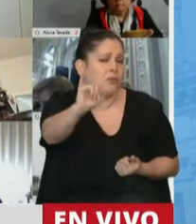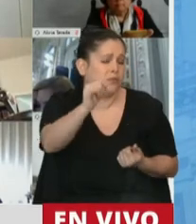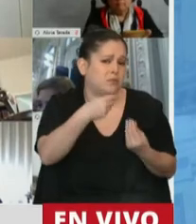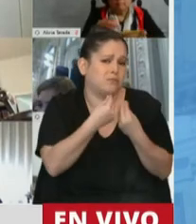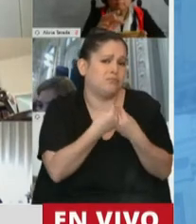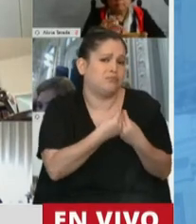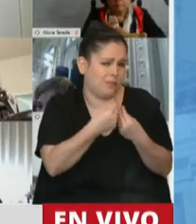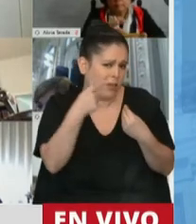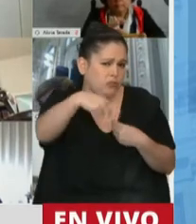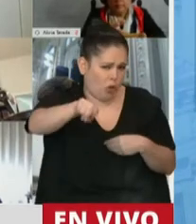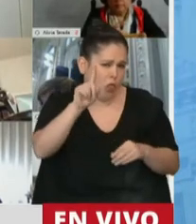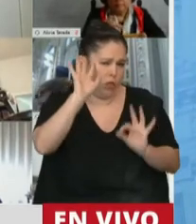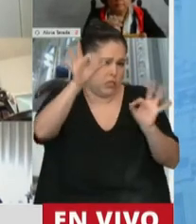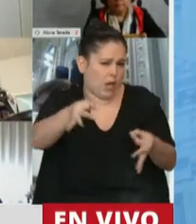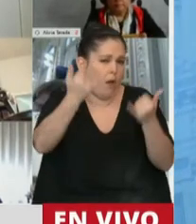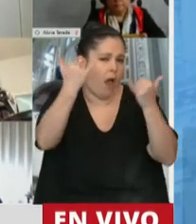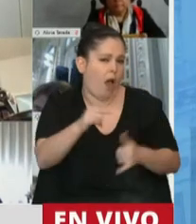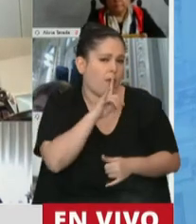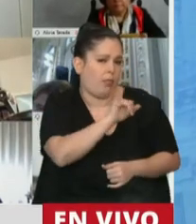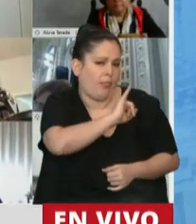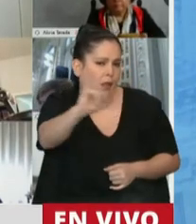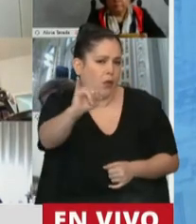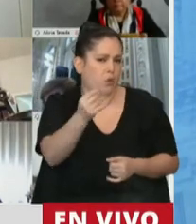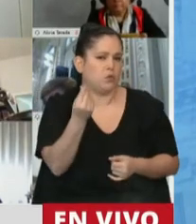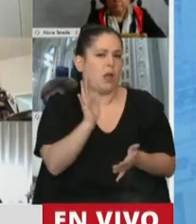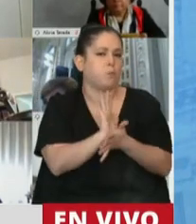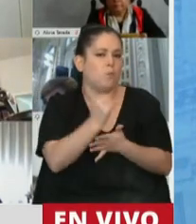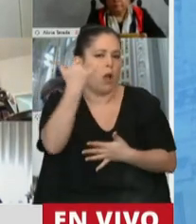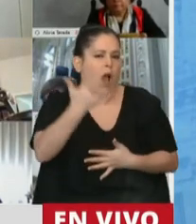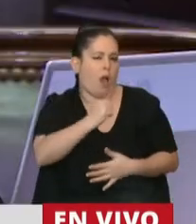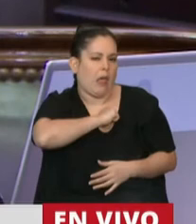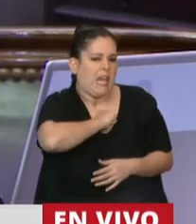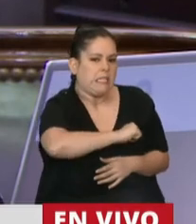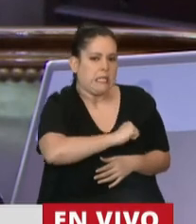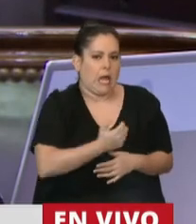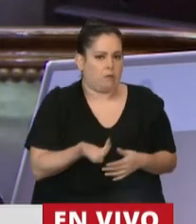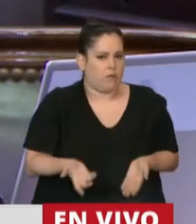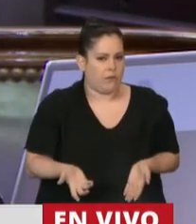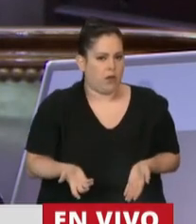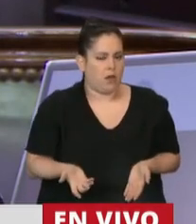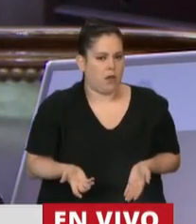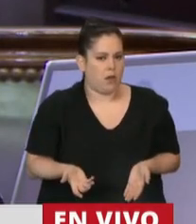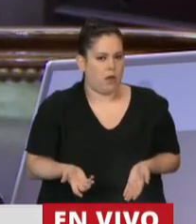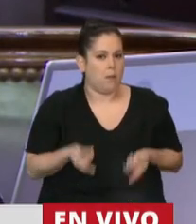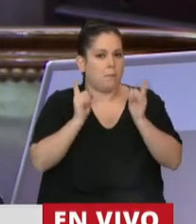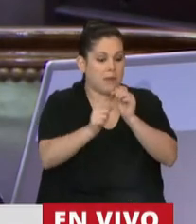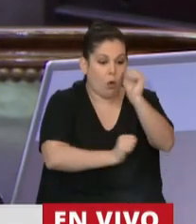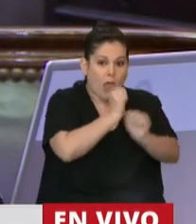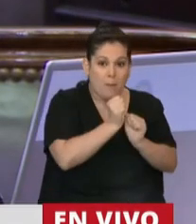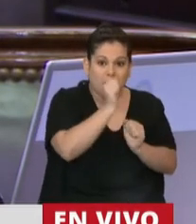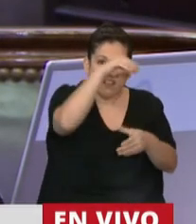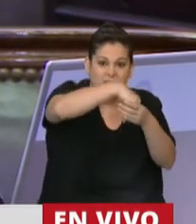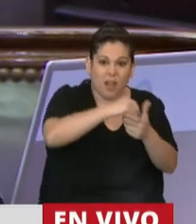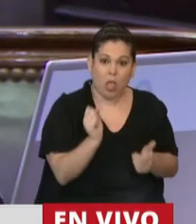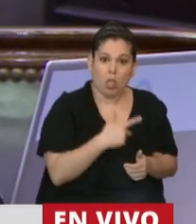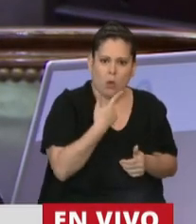son de público conocimiento, denuncias de estafas que han hecho realmente, que han hecho estos empresarios, y ni hablar